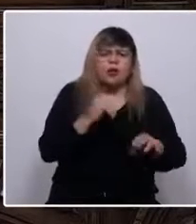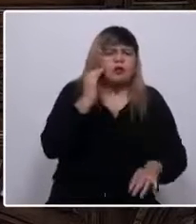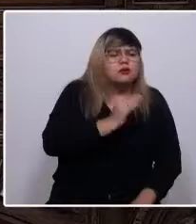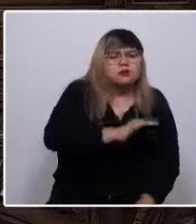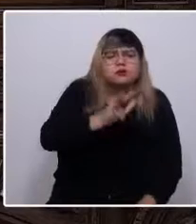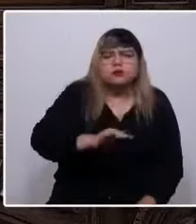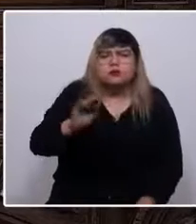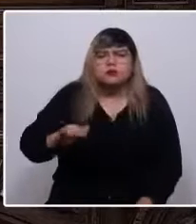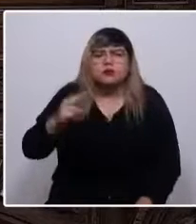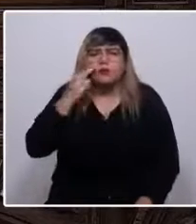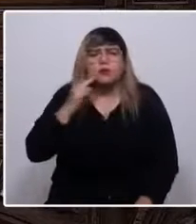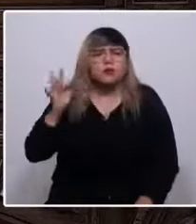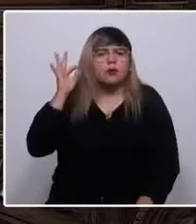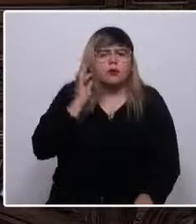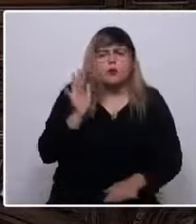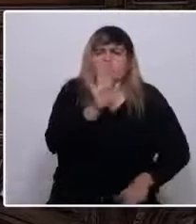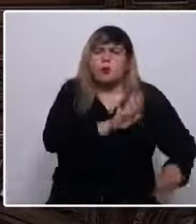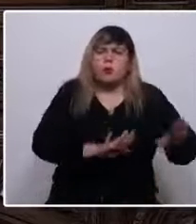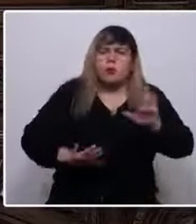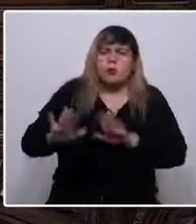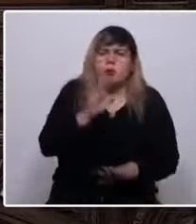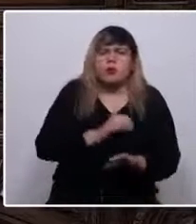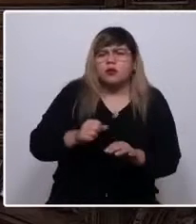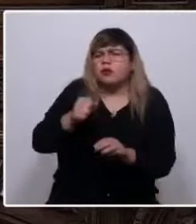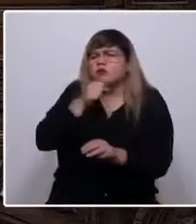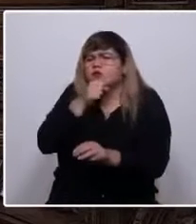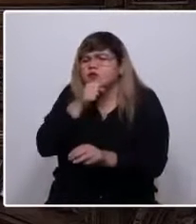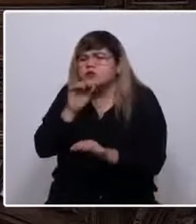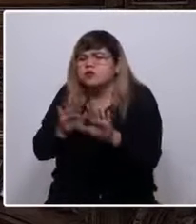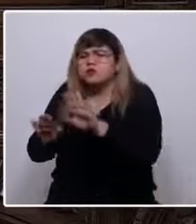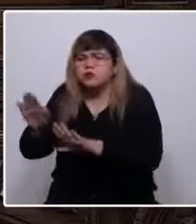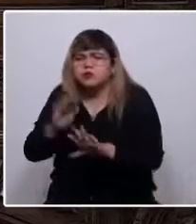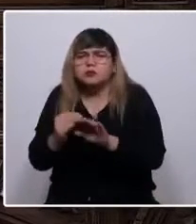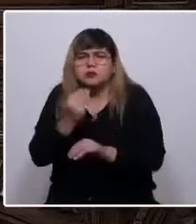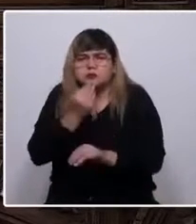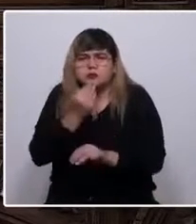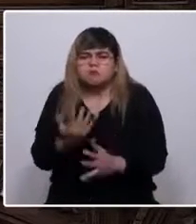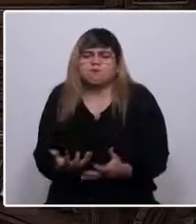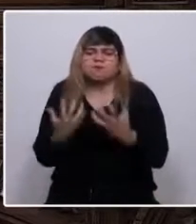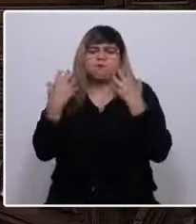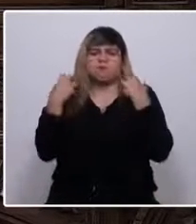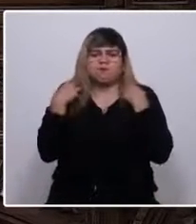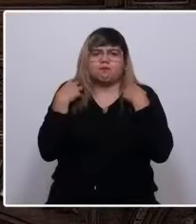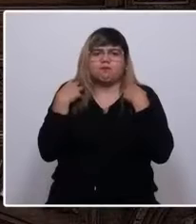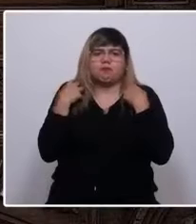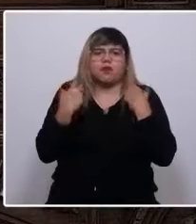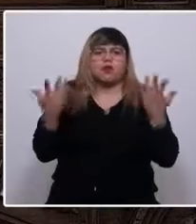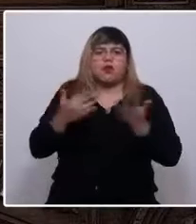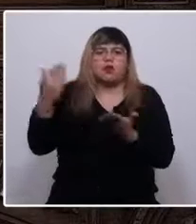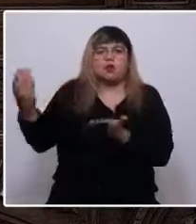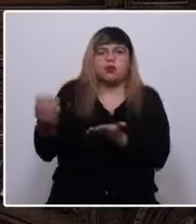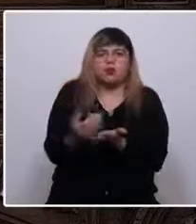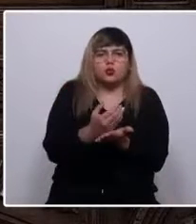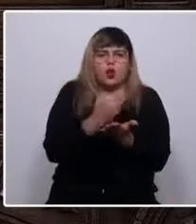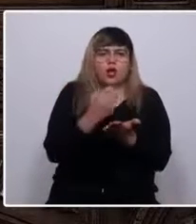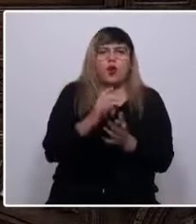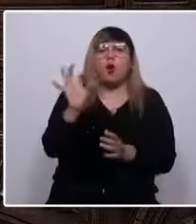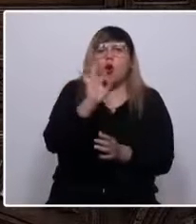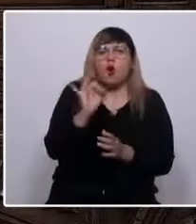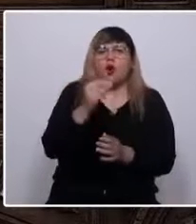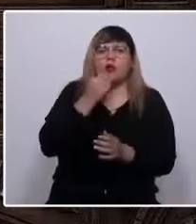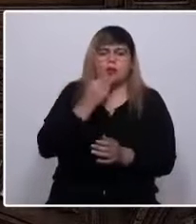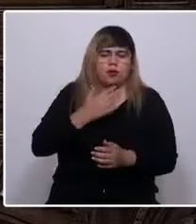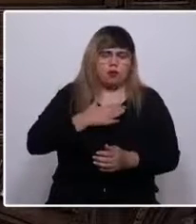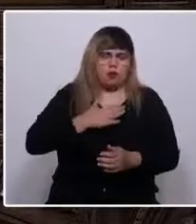niños, cuidadora de ancianas y ancianos, que subsiste en base al salario o haciéndose el